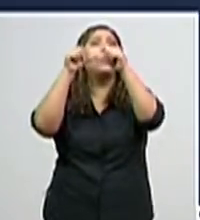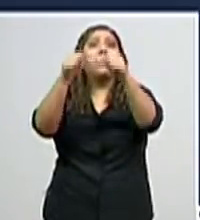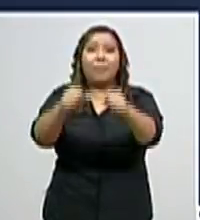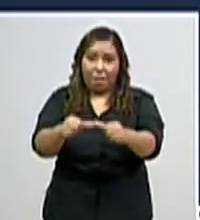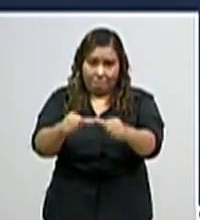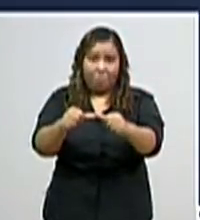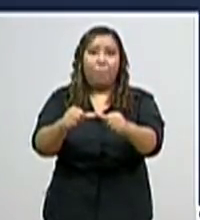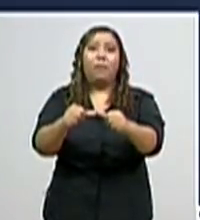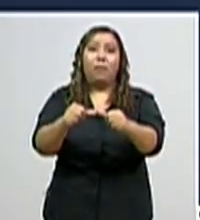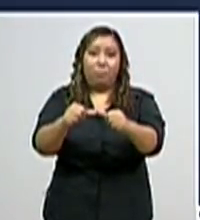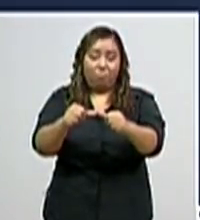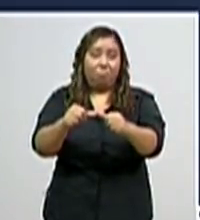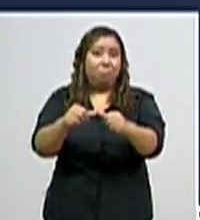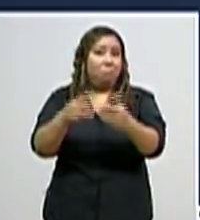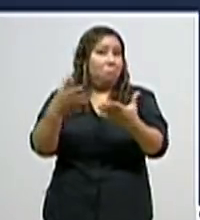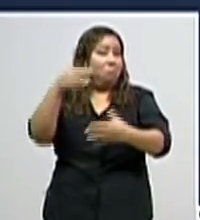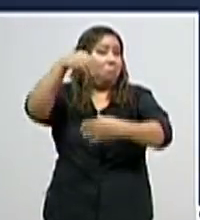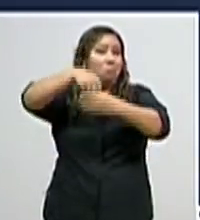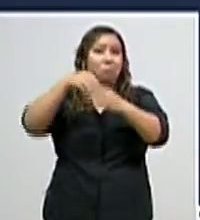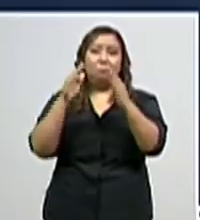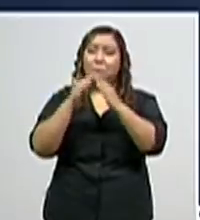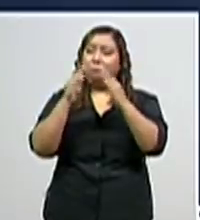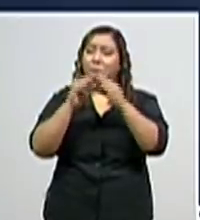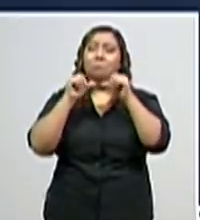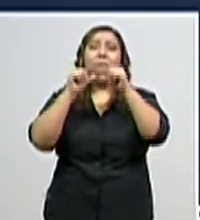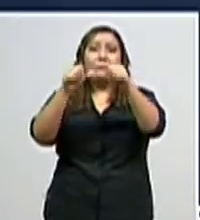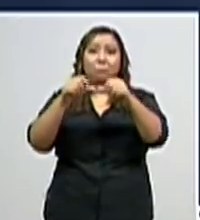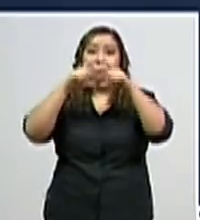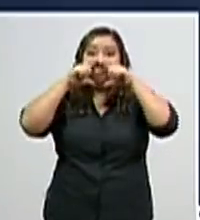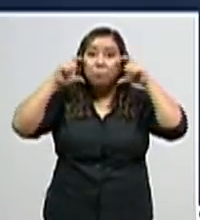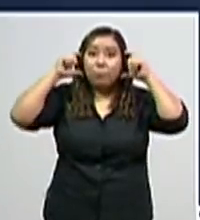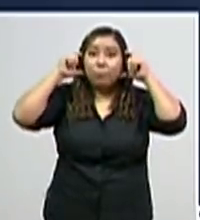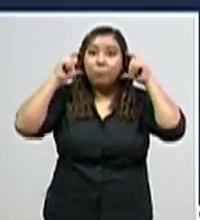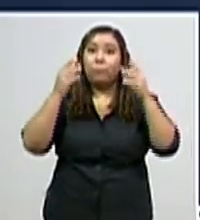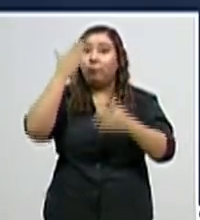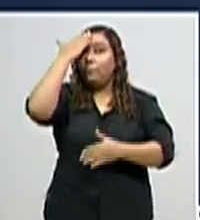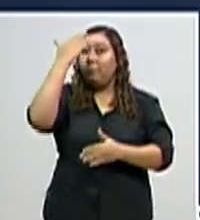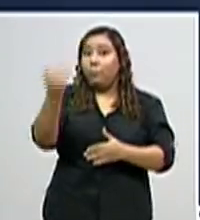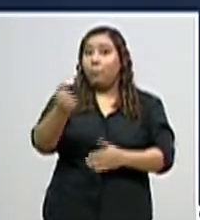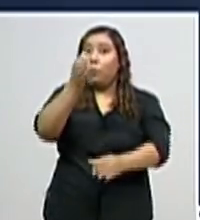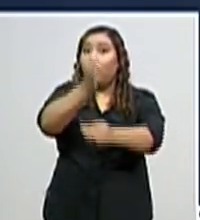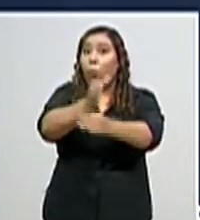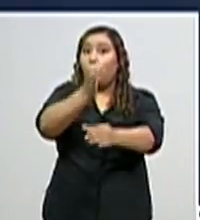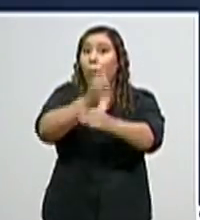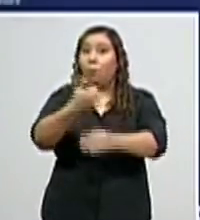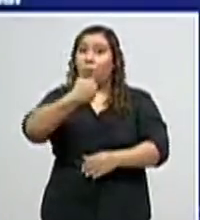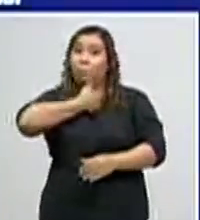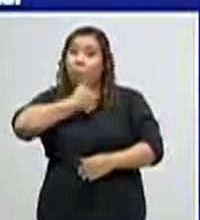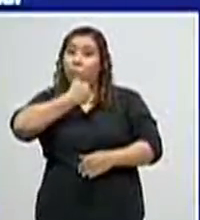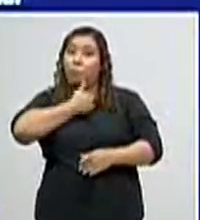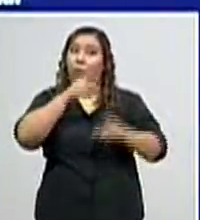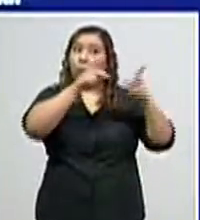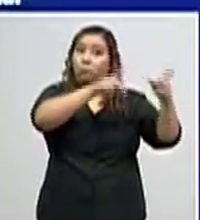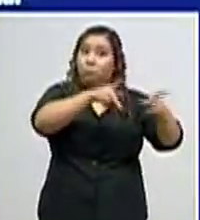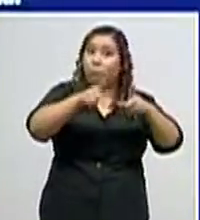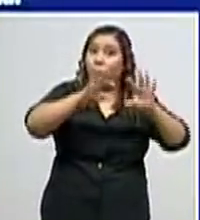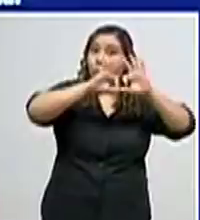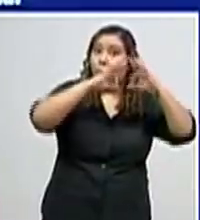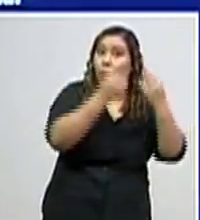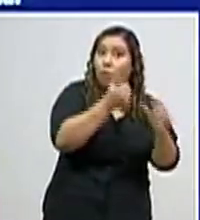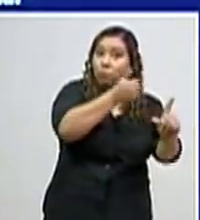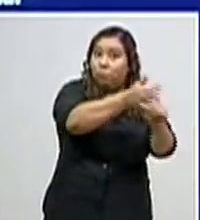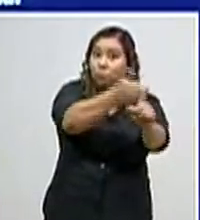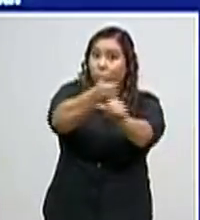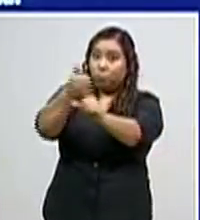amor propio y amor a los demás. Porque eso reduce el contagio de una manera drástica. También